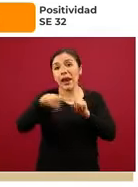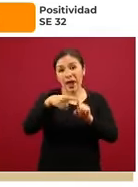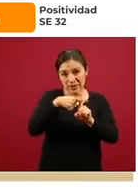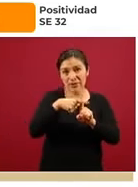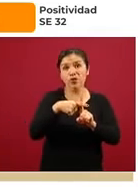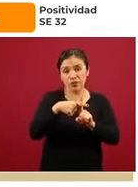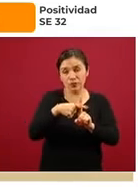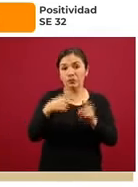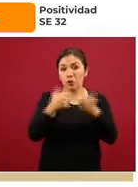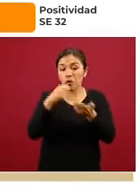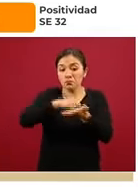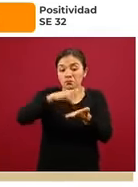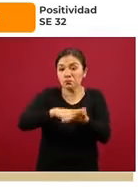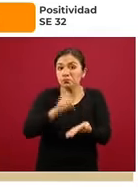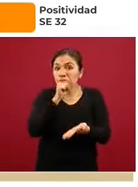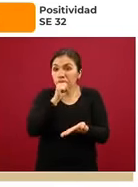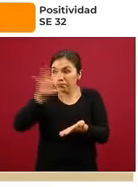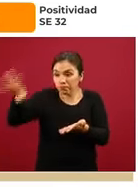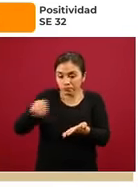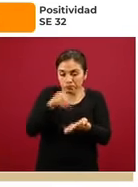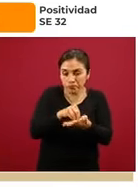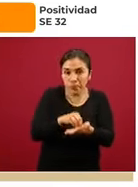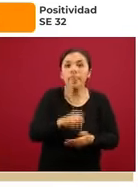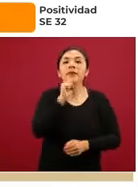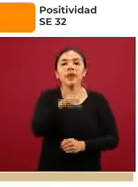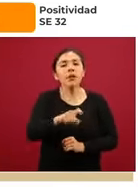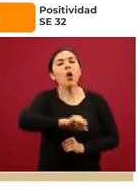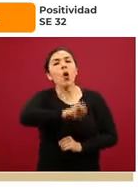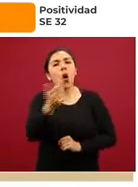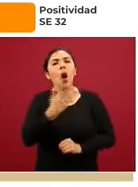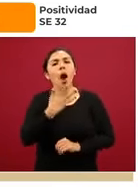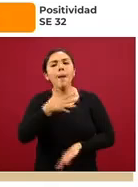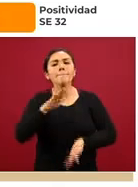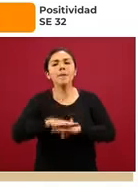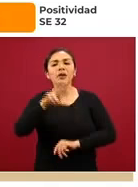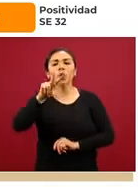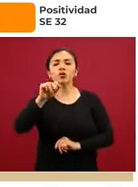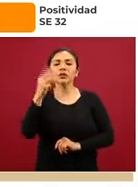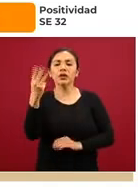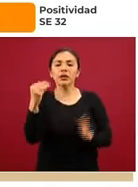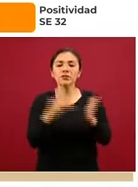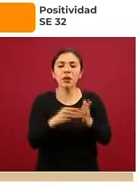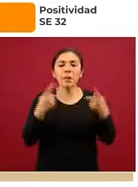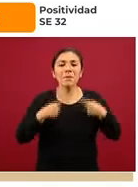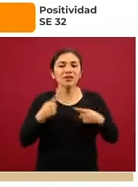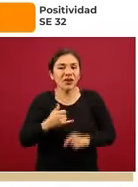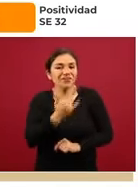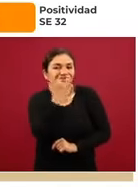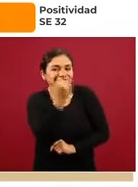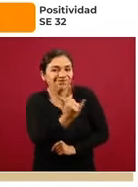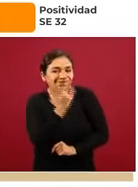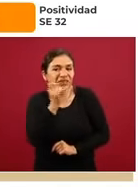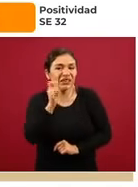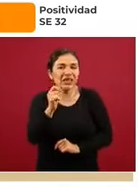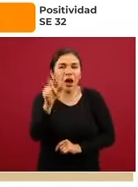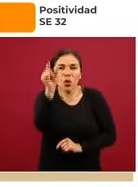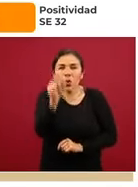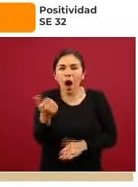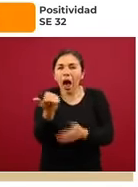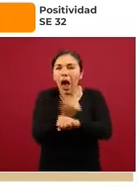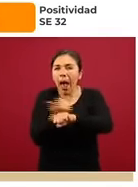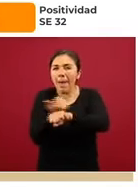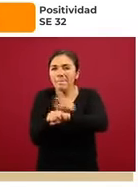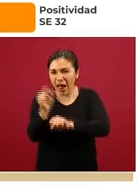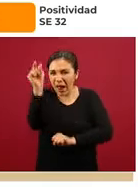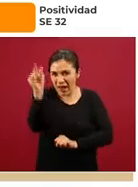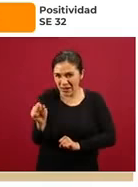de los reportes. También tenemos ya más de ochenta y tres mil sospechosos que representan a las barras amarillas.